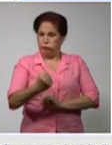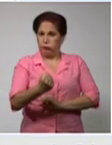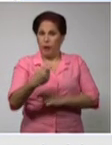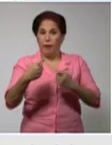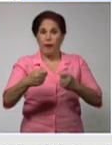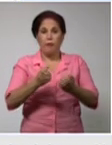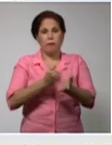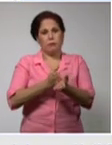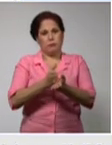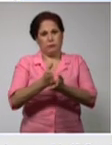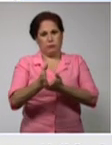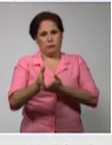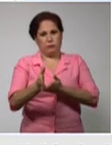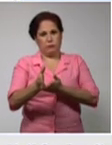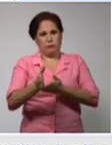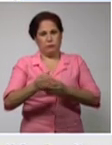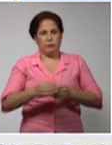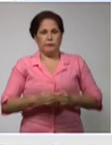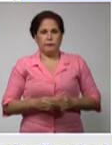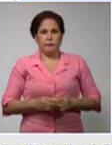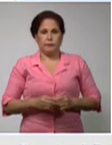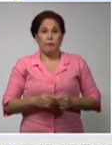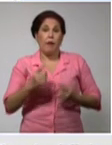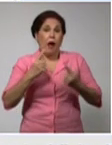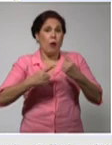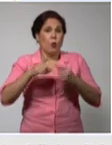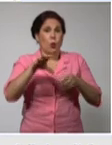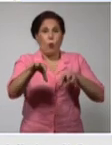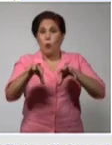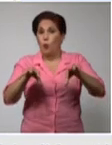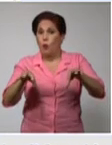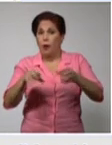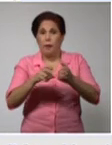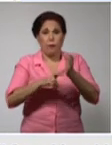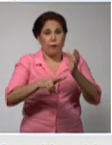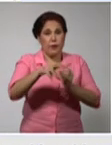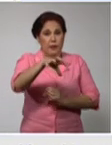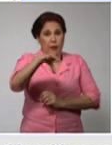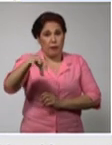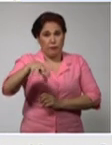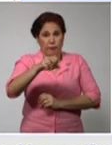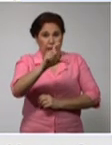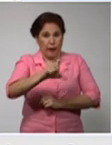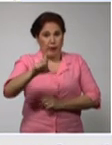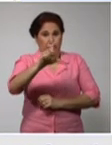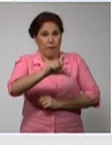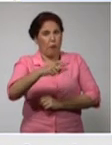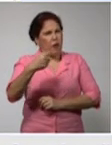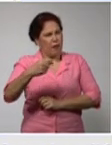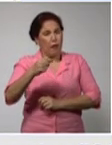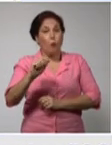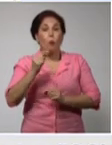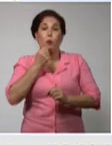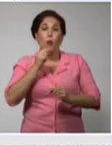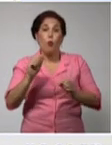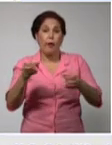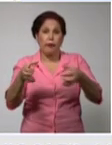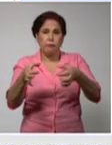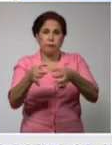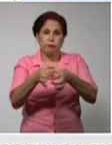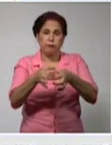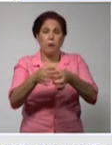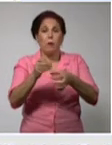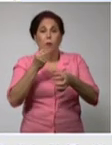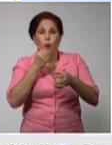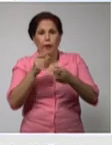mantener. Y tal vez en algunos territorios, en algunas áreas, en algunas horas, pues aumentarlas también.